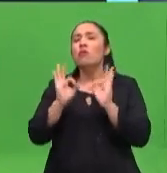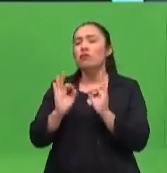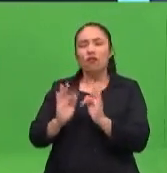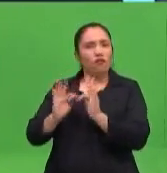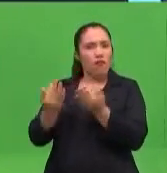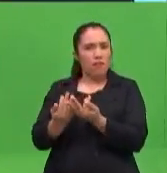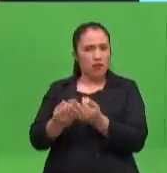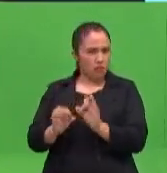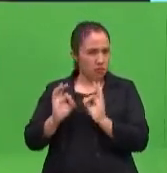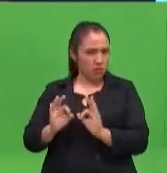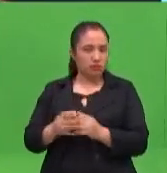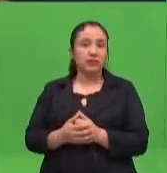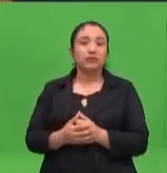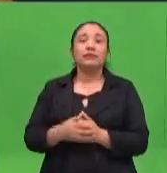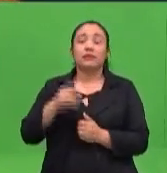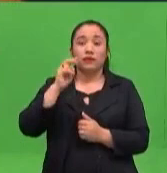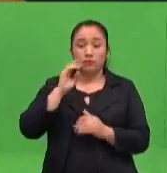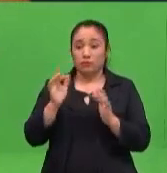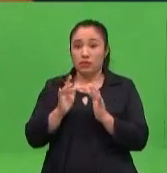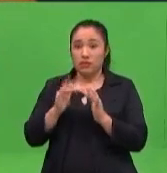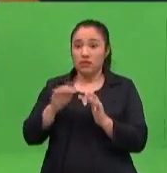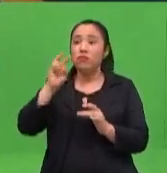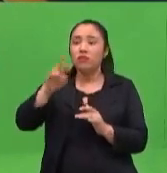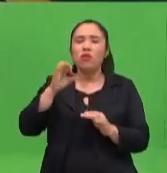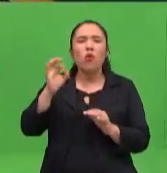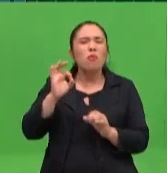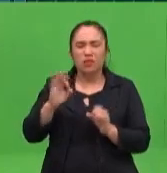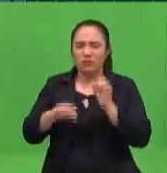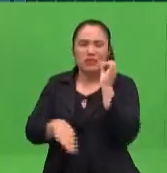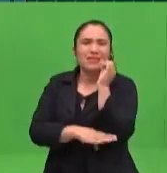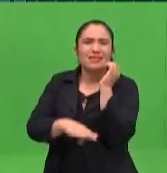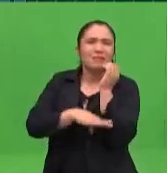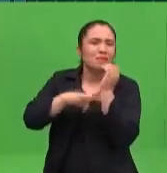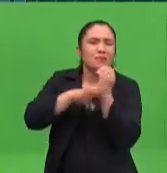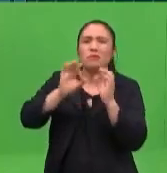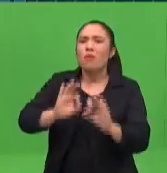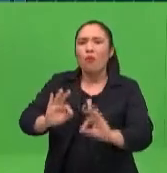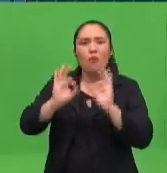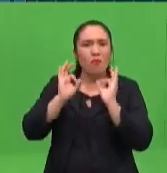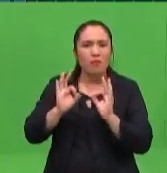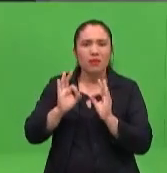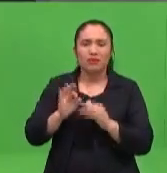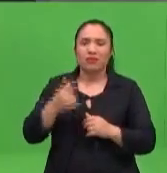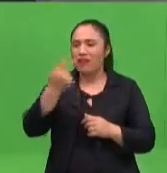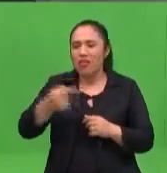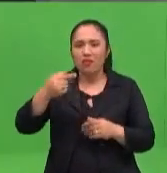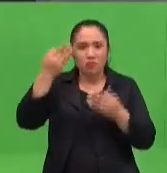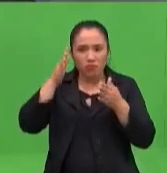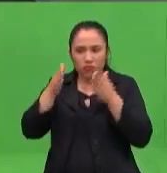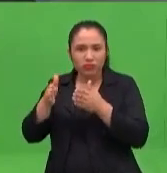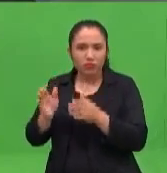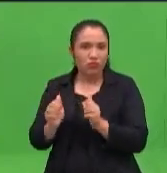también ahí? Por niveles también. ¿En el, cuando a uno le da clic? Ya van a tener ahí en su espacio. Bien. Todo esto